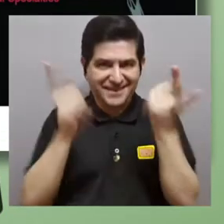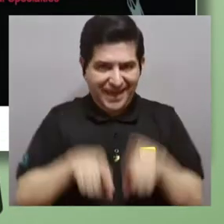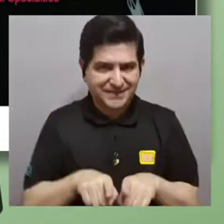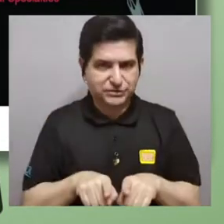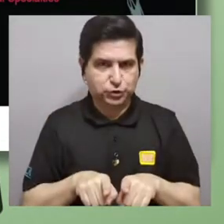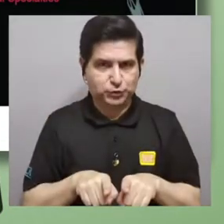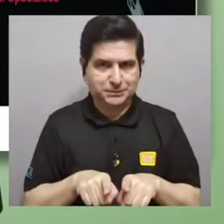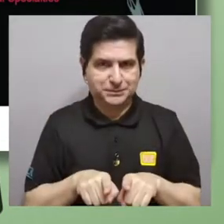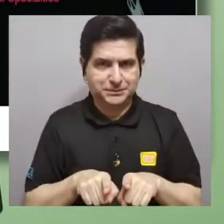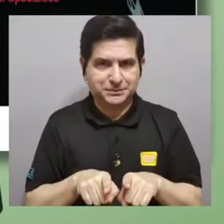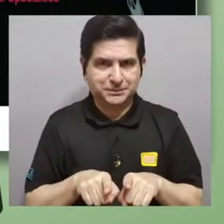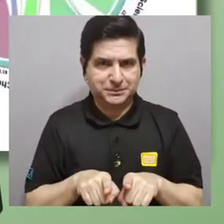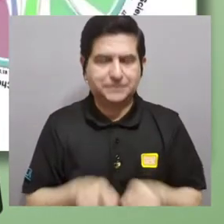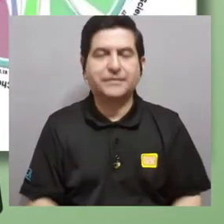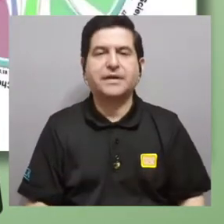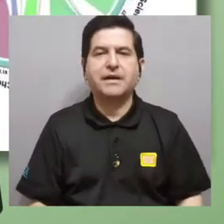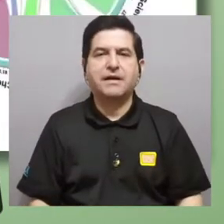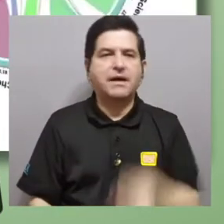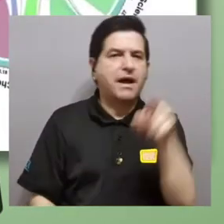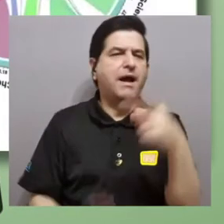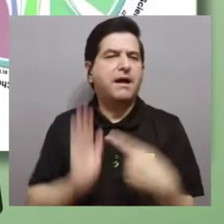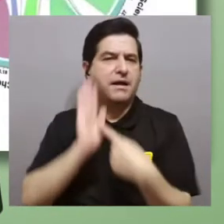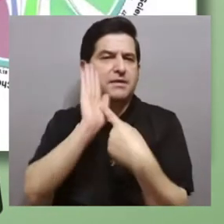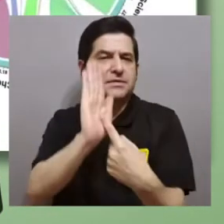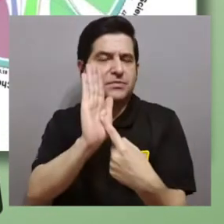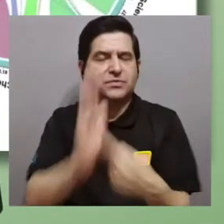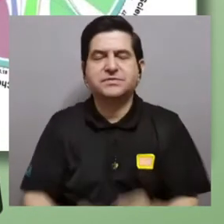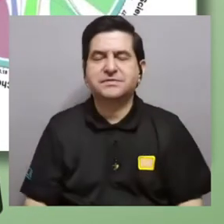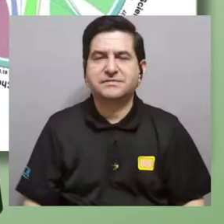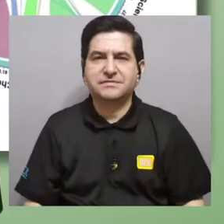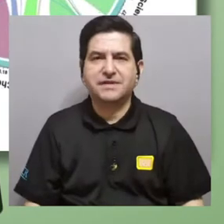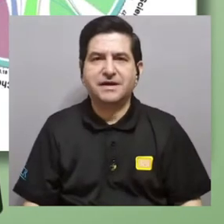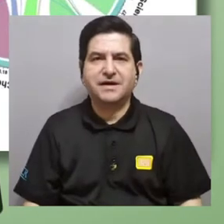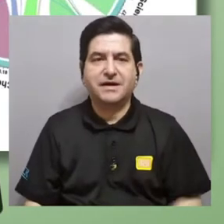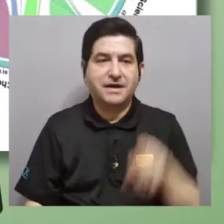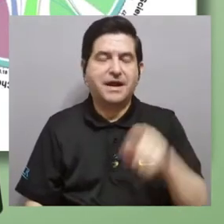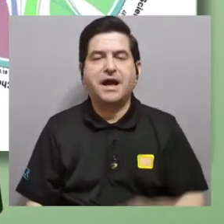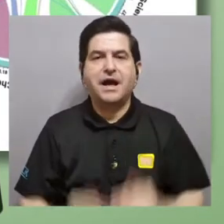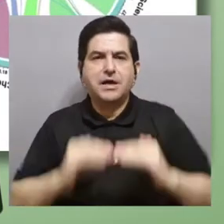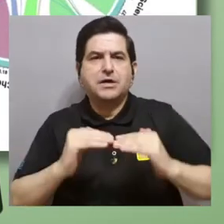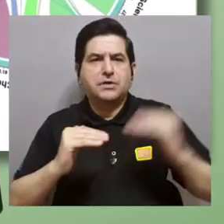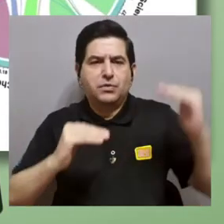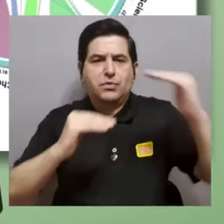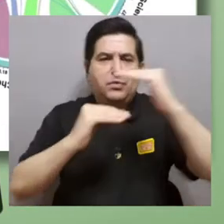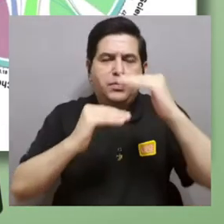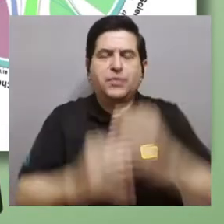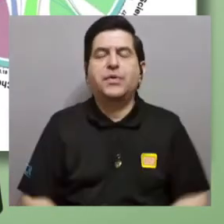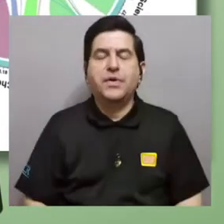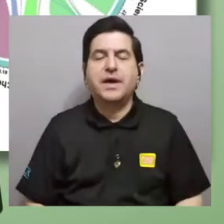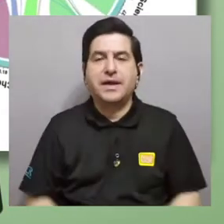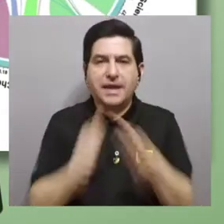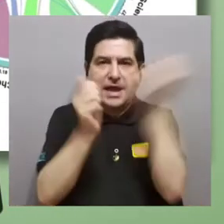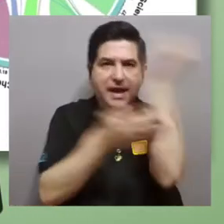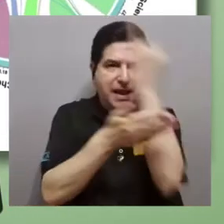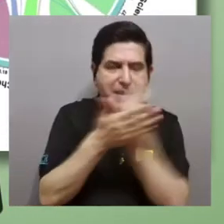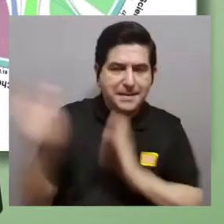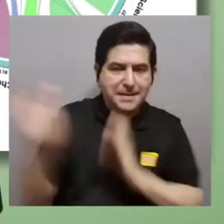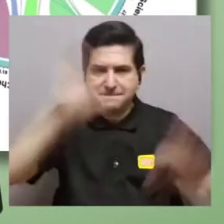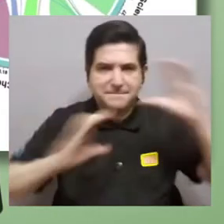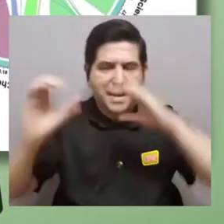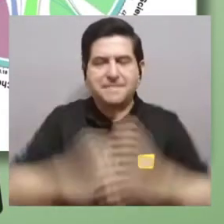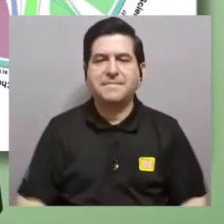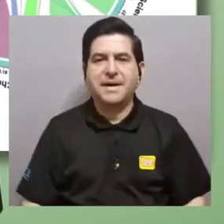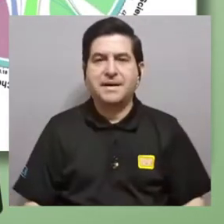De hecho, aquí podemos observar unas que son las superposiciones en el mapa de las